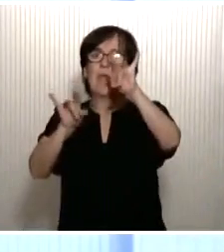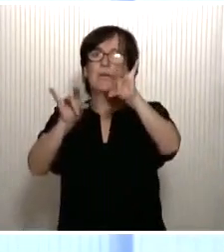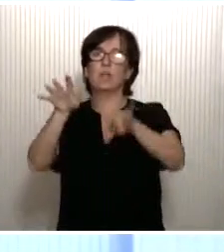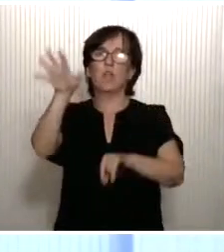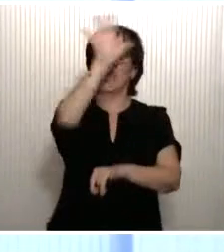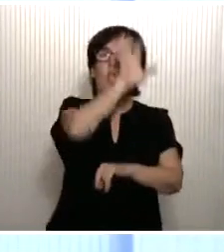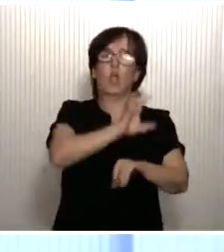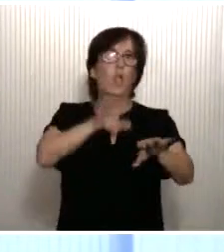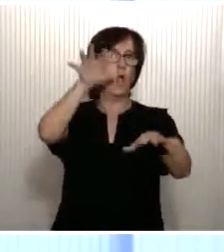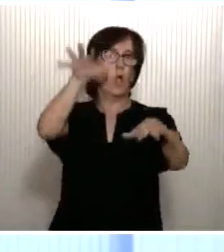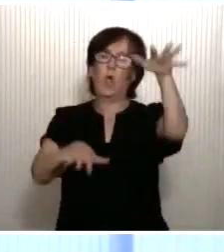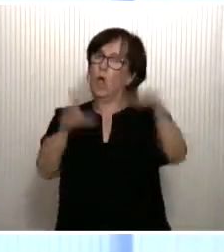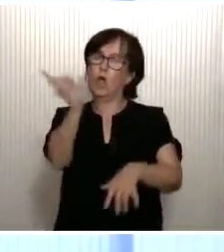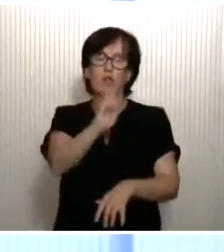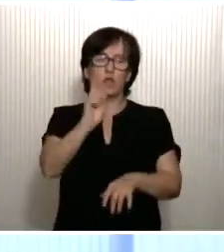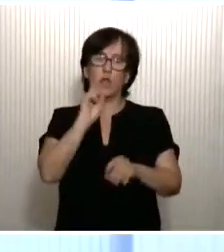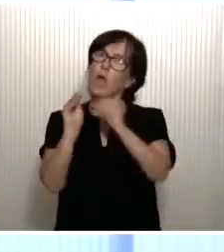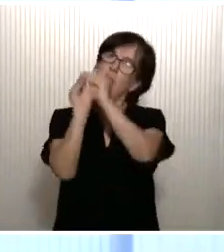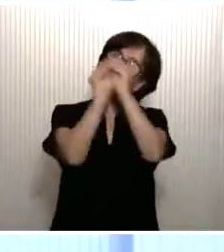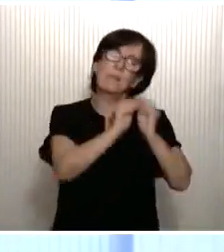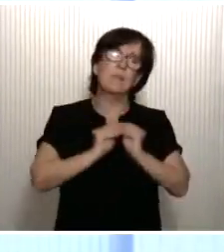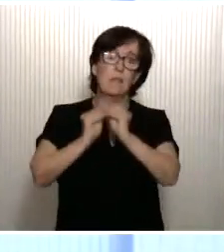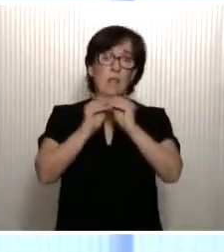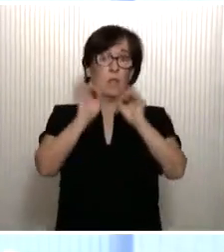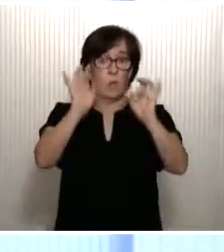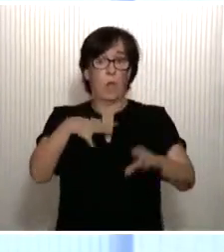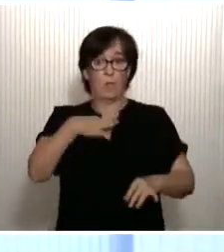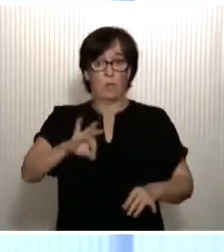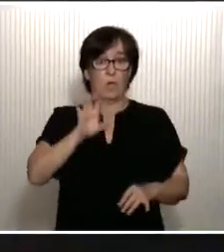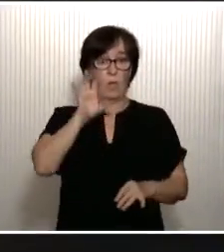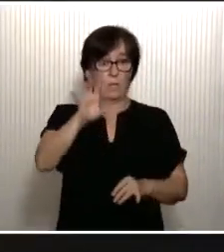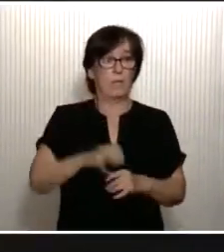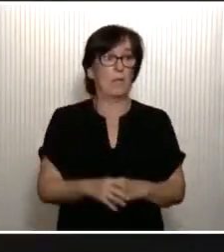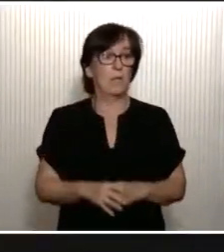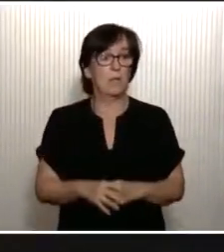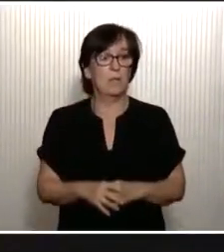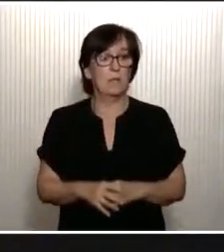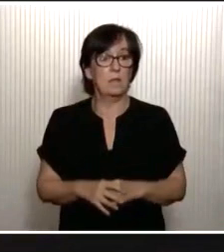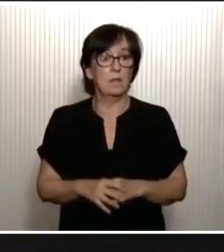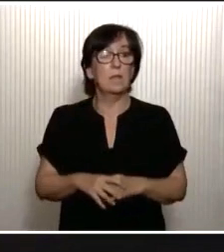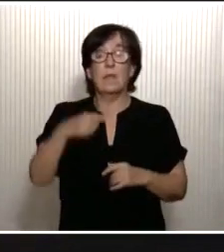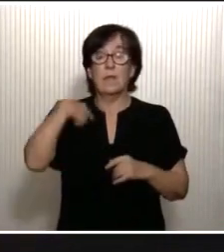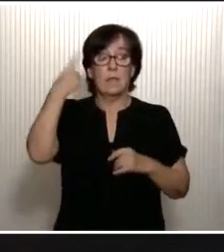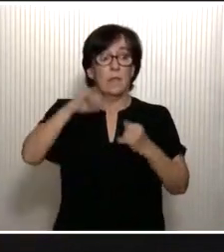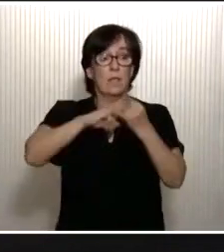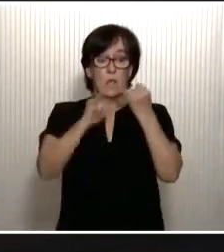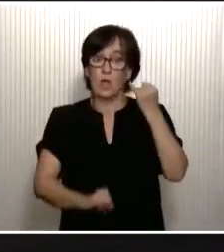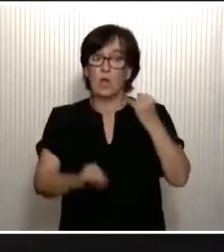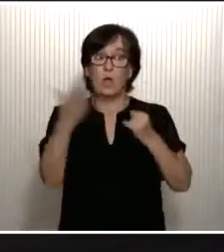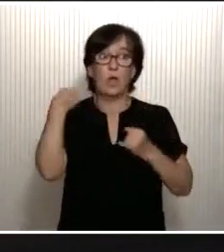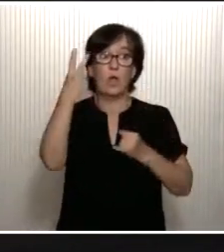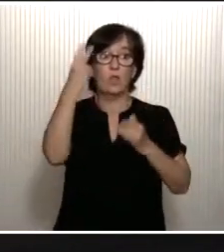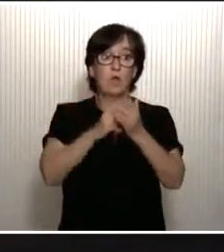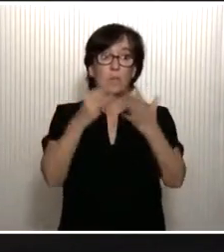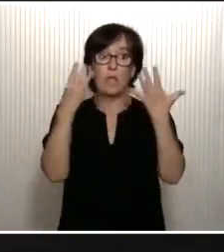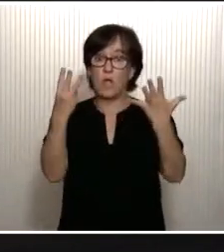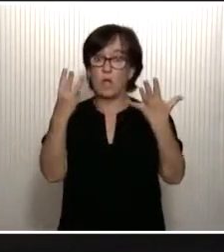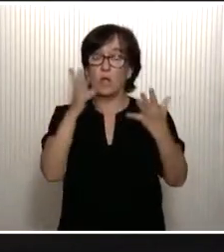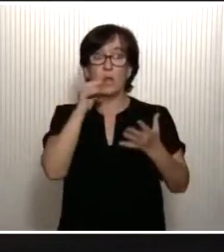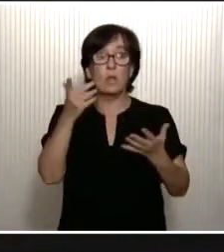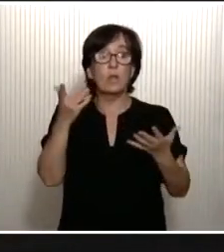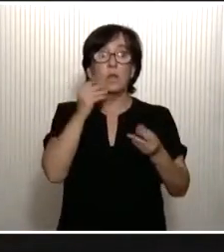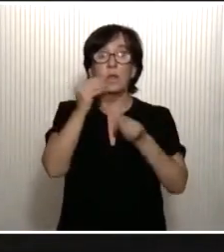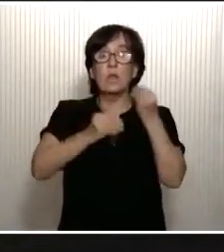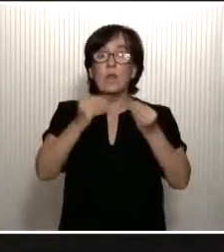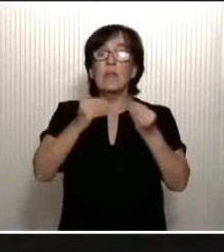Esto mismo puede ocurrir en nuestro país. Ya ocurrió con la crisis económica de 2008. Hubo una divergencia no solamente en